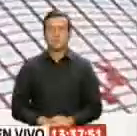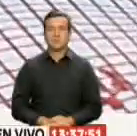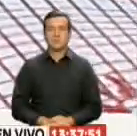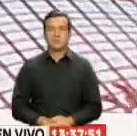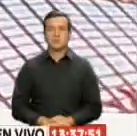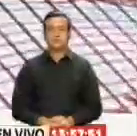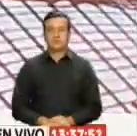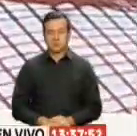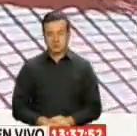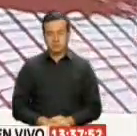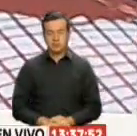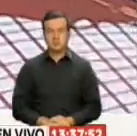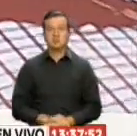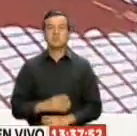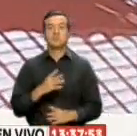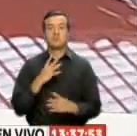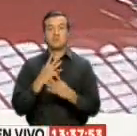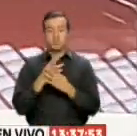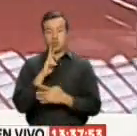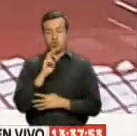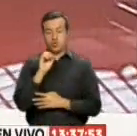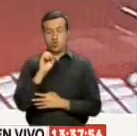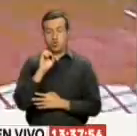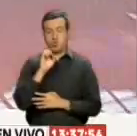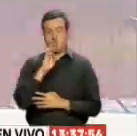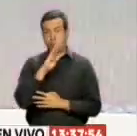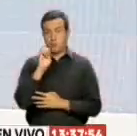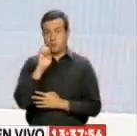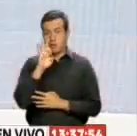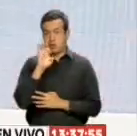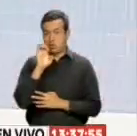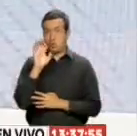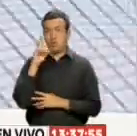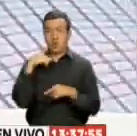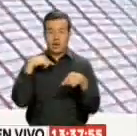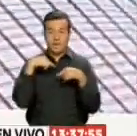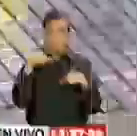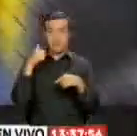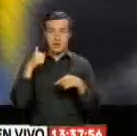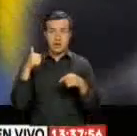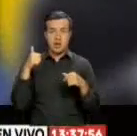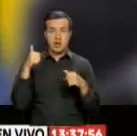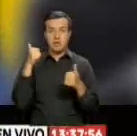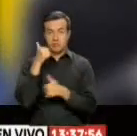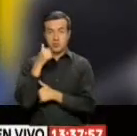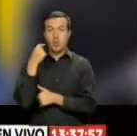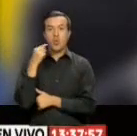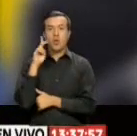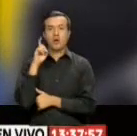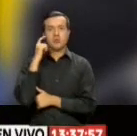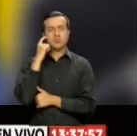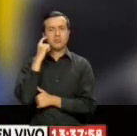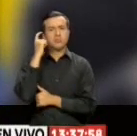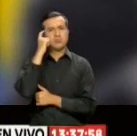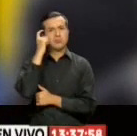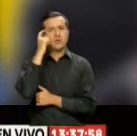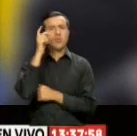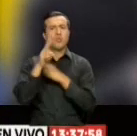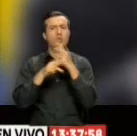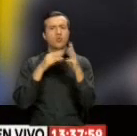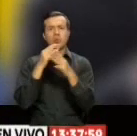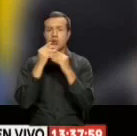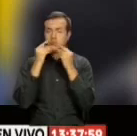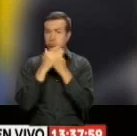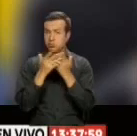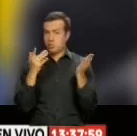Y la detención De Roberto Marrero Jefe de despacho De Juan Guaidó Generó una serie De reacciones A nivel mundial